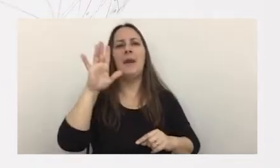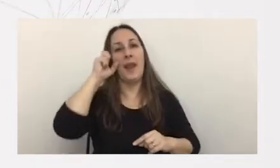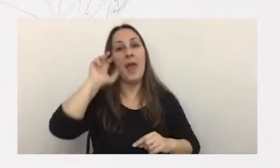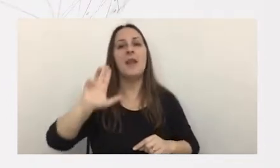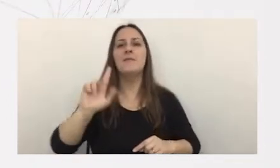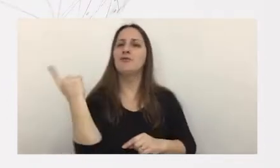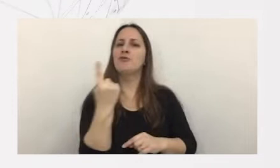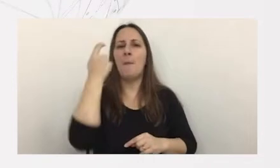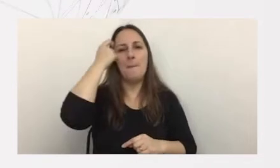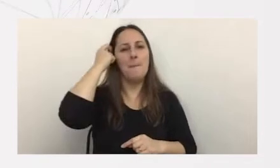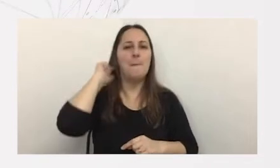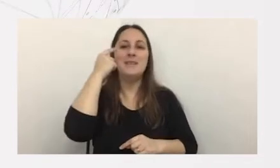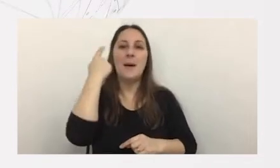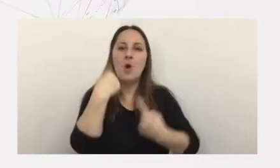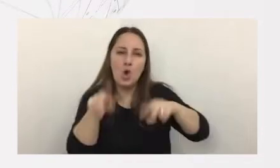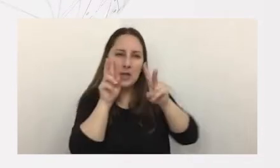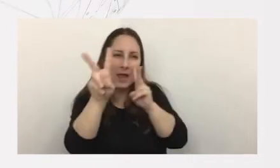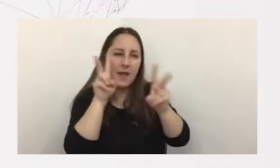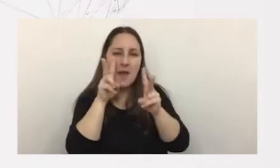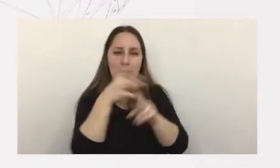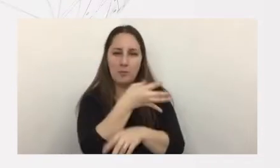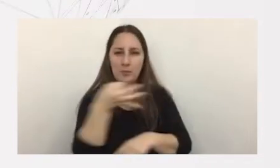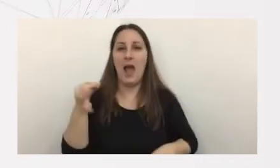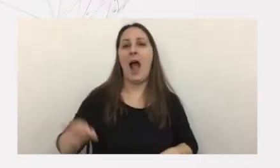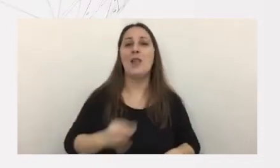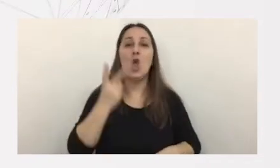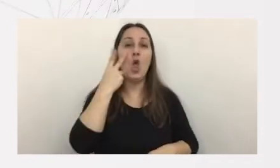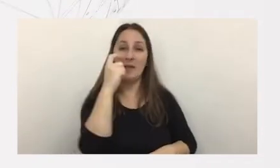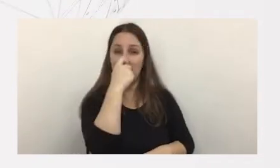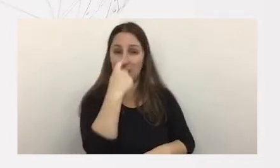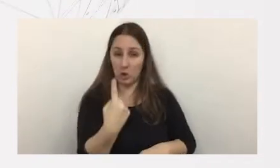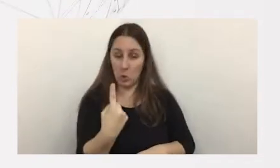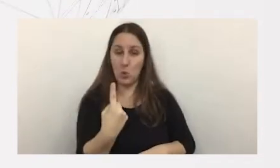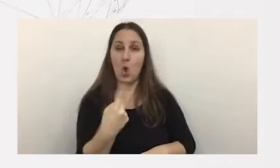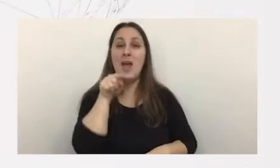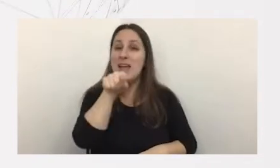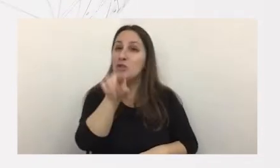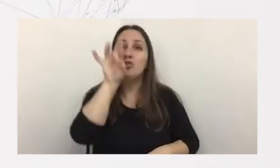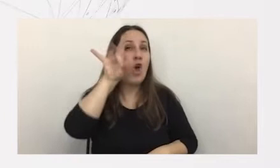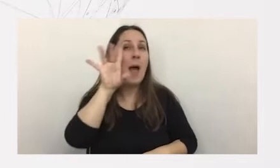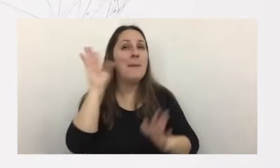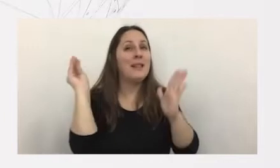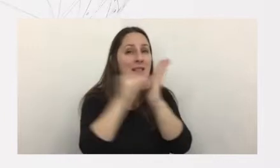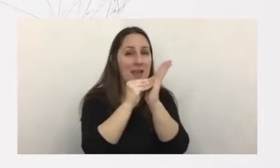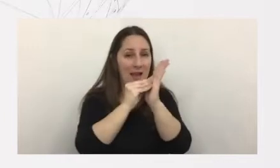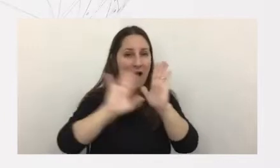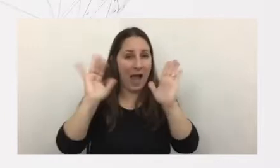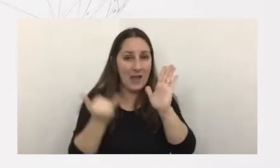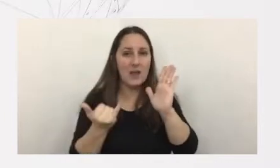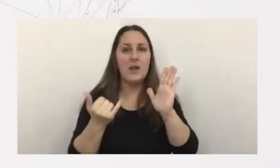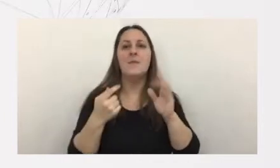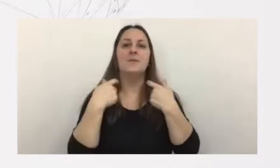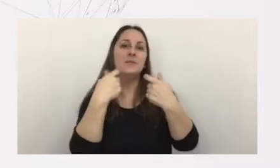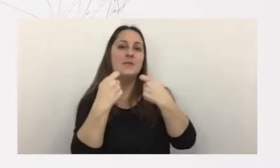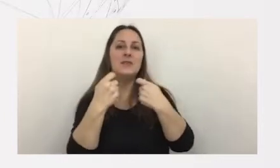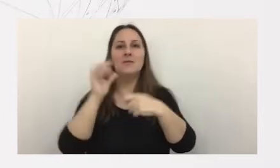proyectamos también en función de las cosas que vemos en el 2021 y esto es solo lo que está registrado el costo por los